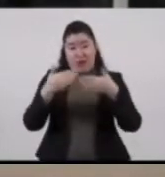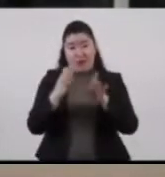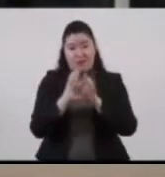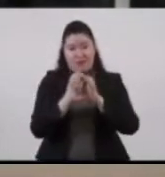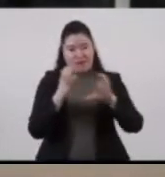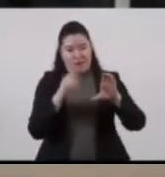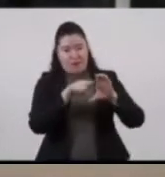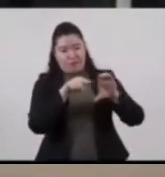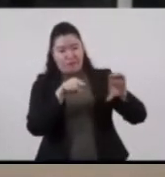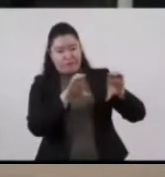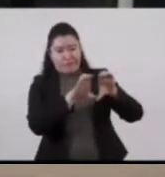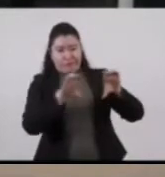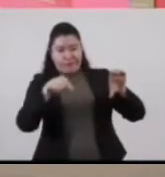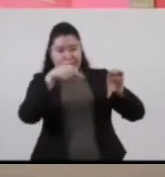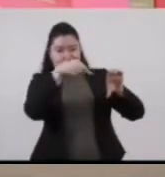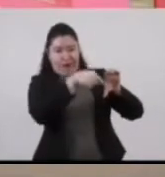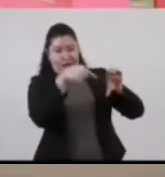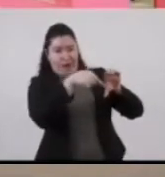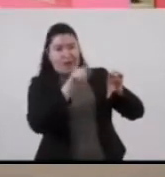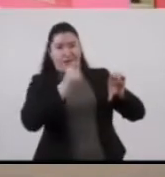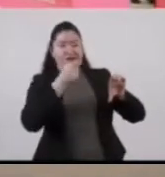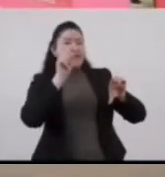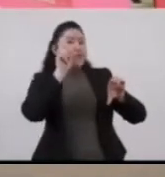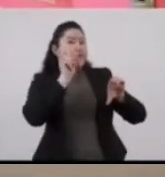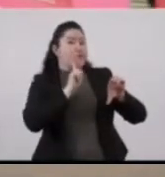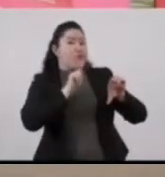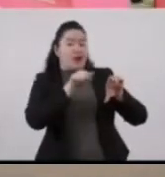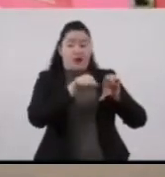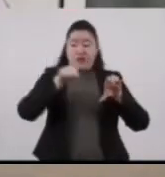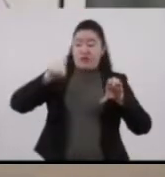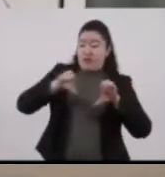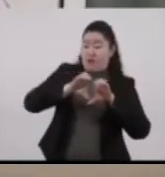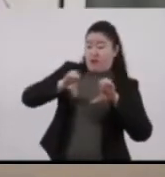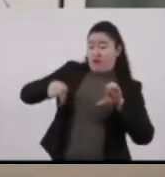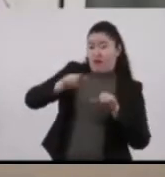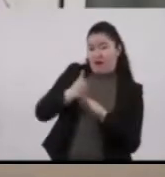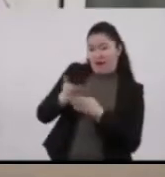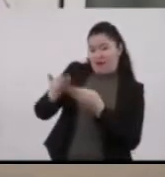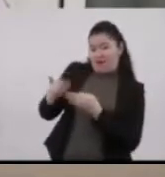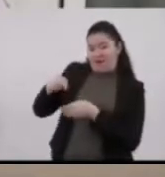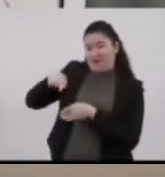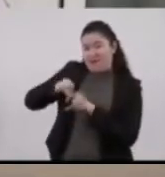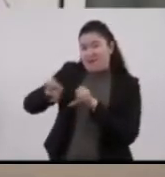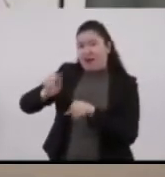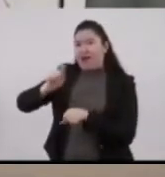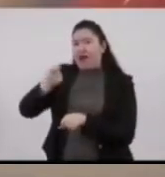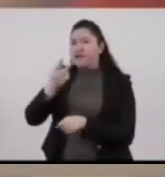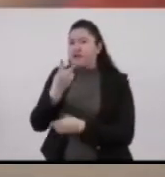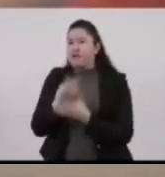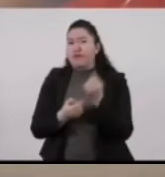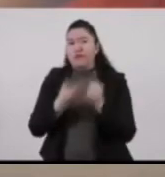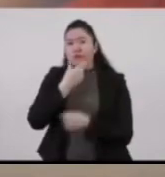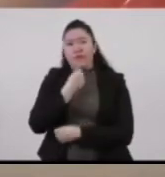del vehículo es exclusivo para mujeres y el carro trasero es mixto.